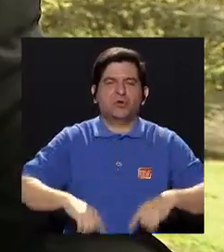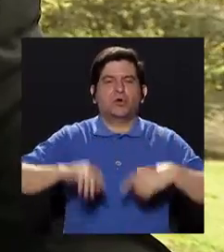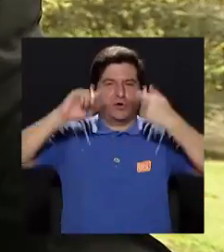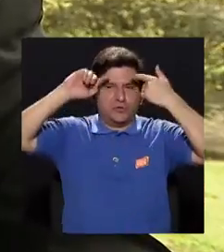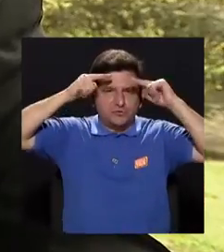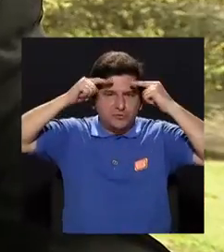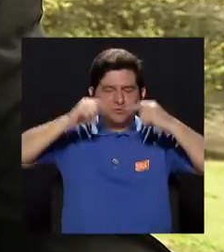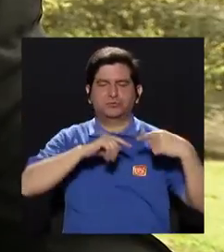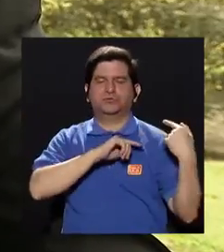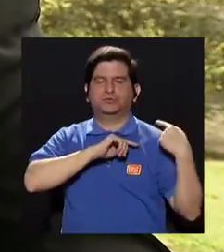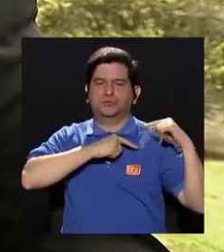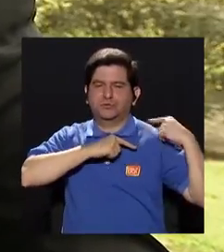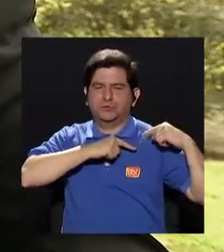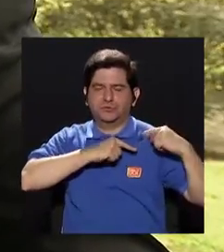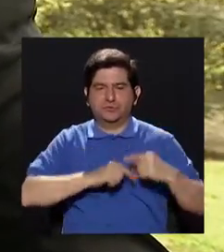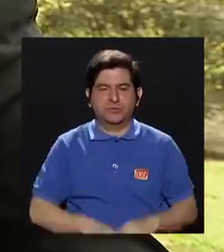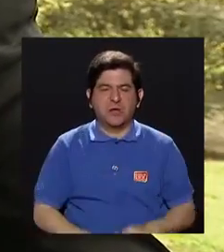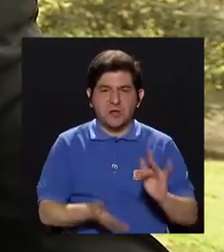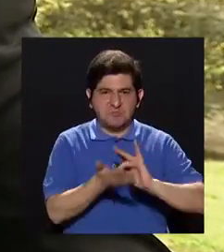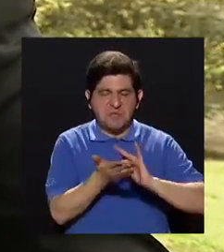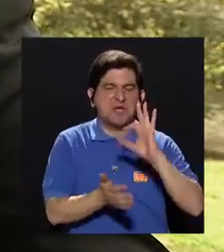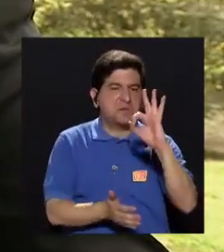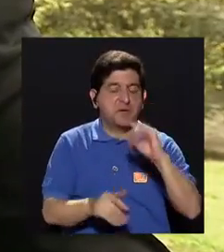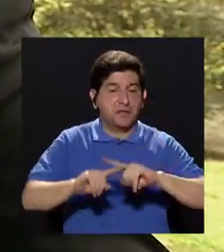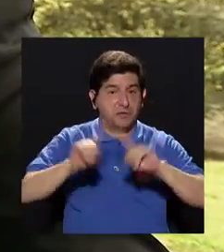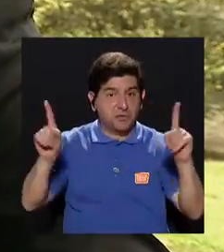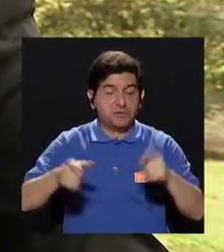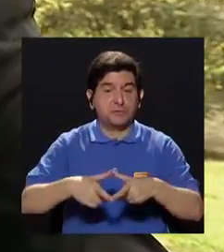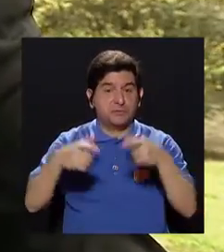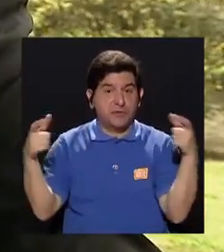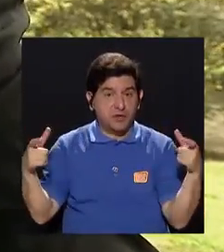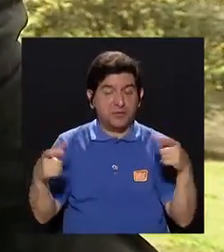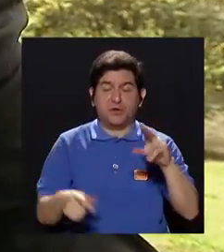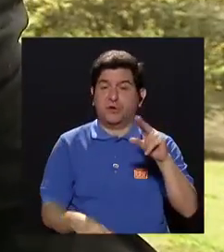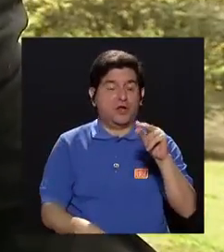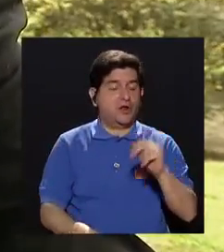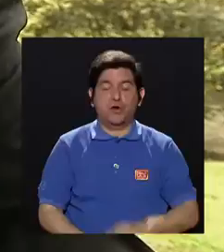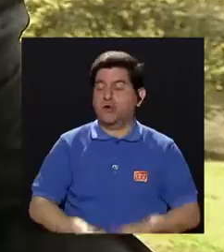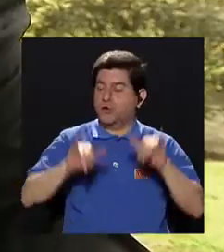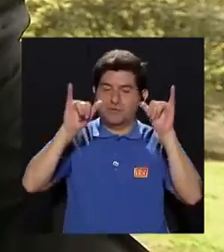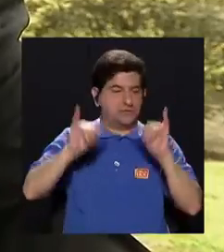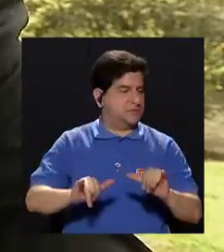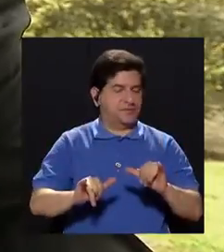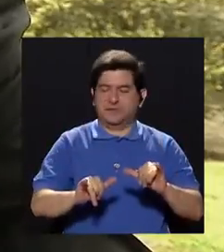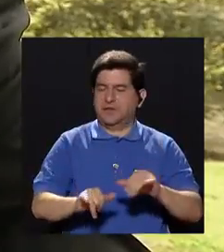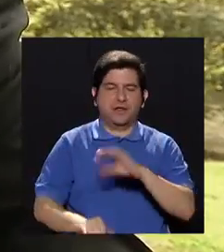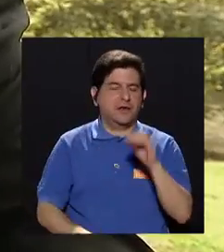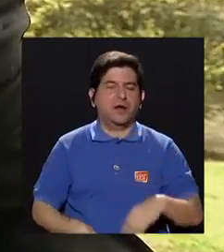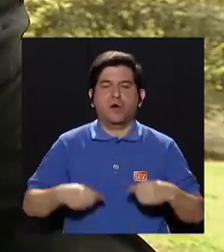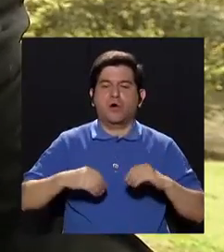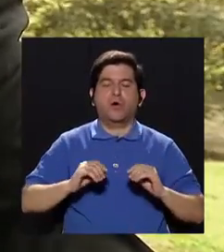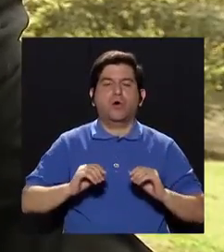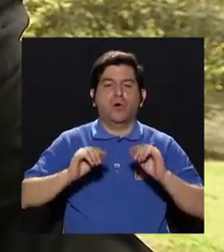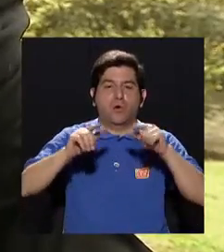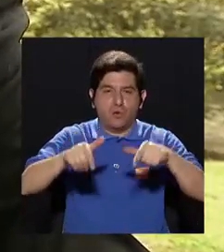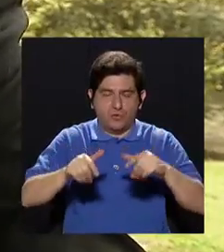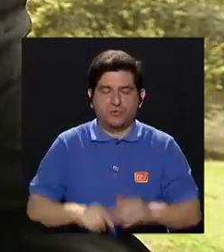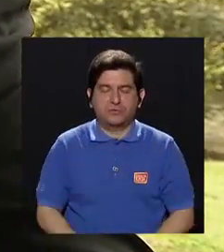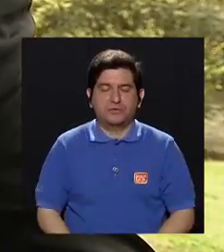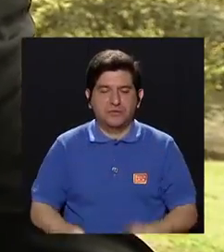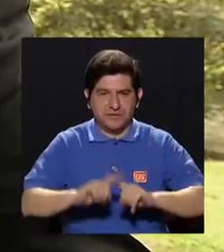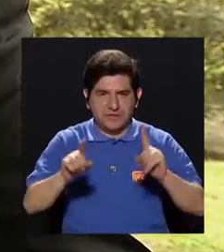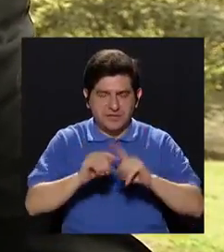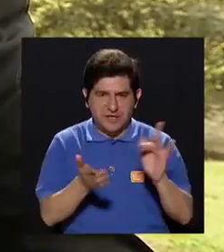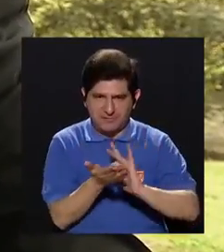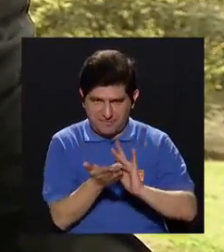espalda, ¿verdad? Entonces esos medicamentos están bien, pero en la mayoría de los casos no deberían guardarse ni deberían sobrar, haber sobrantes de medicamentos.